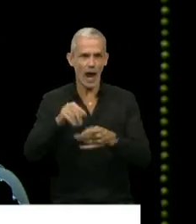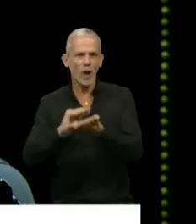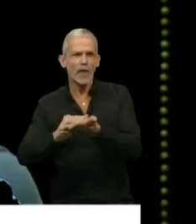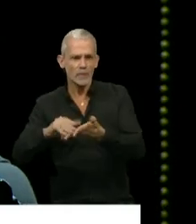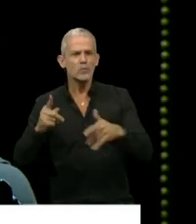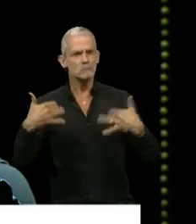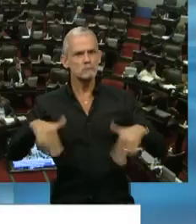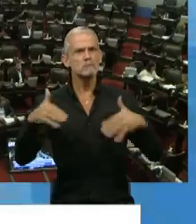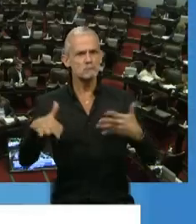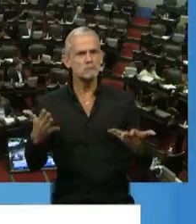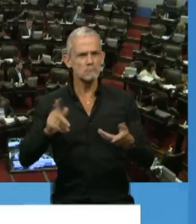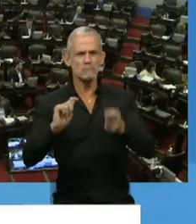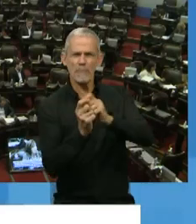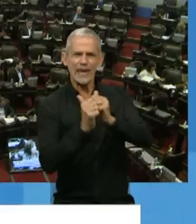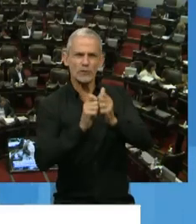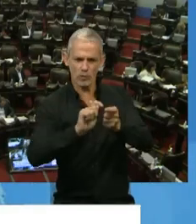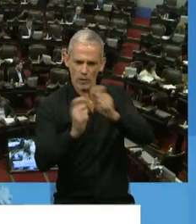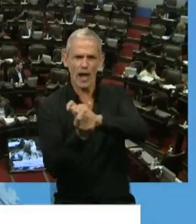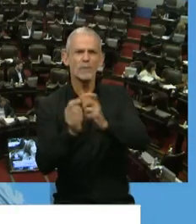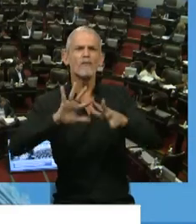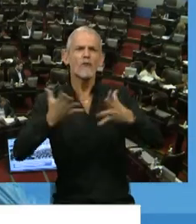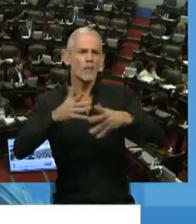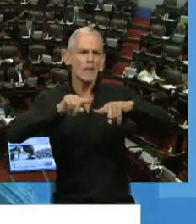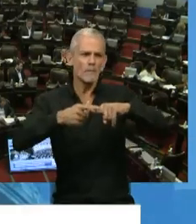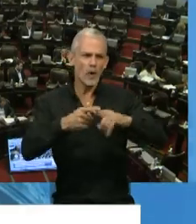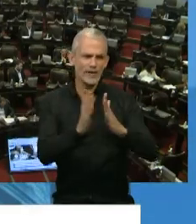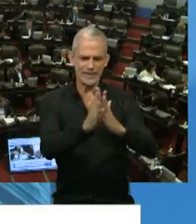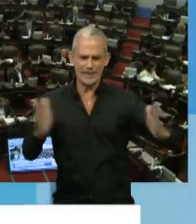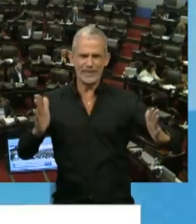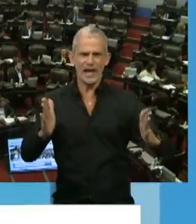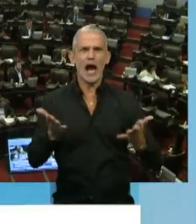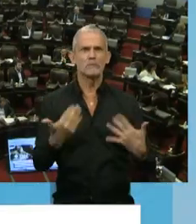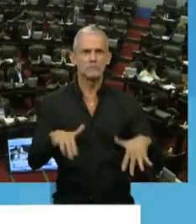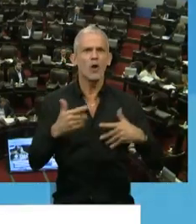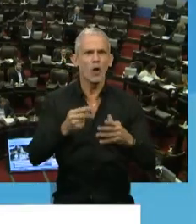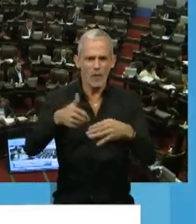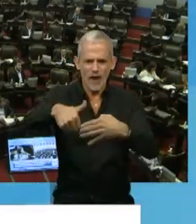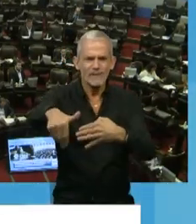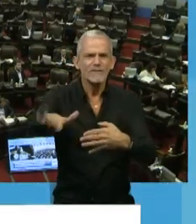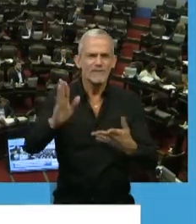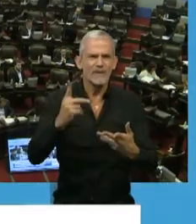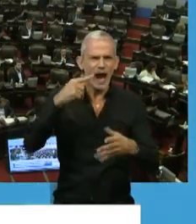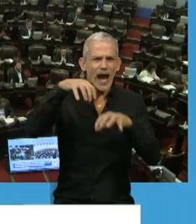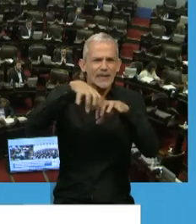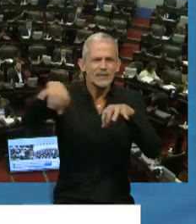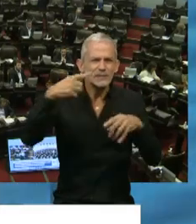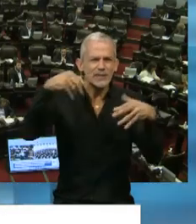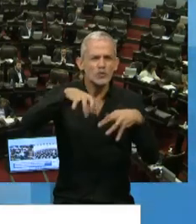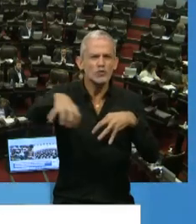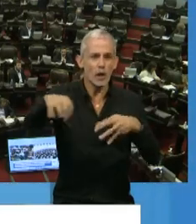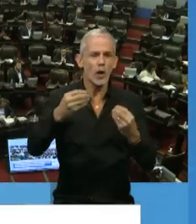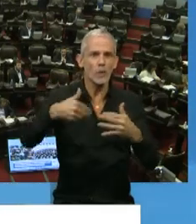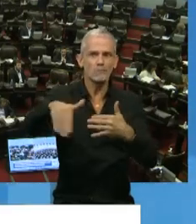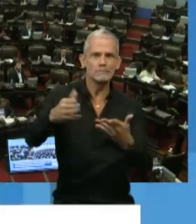un cambio en la historia de cómo se hace política y de cómo van a manejarse las instituciones en adelante. Y no es menor, porque la verdad